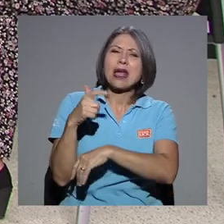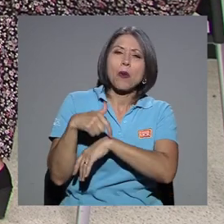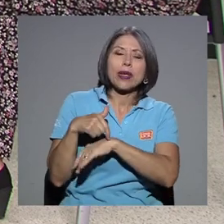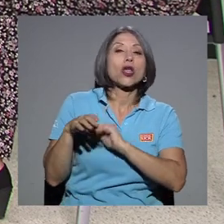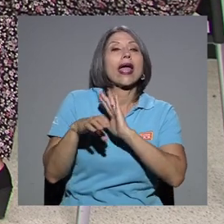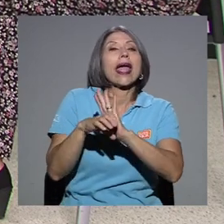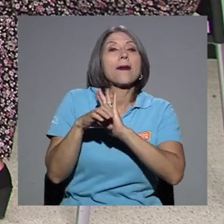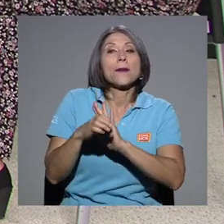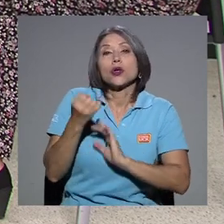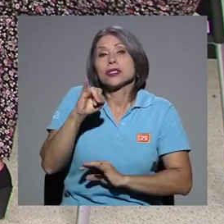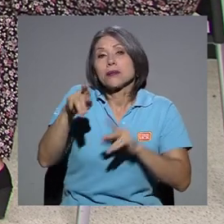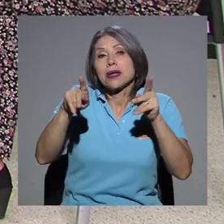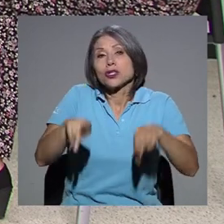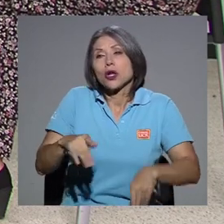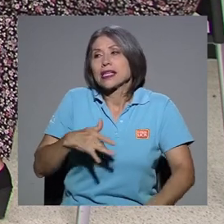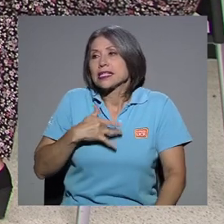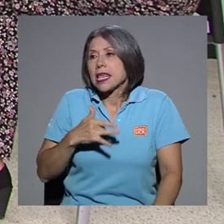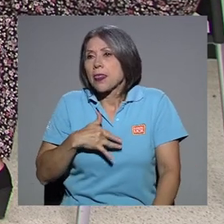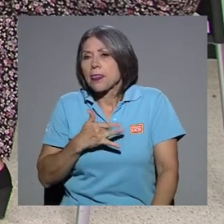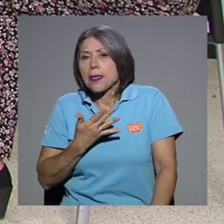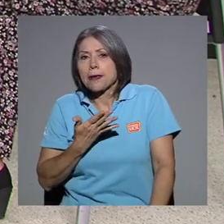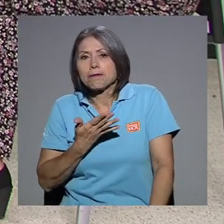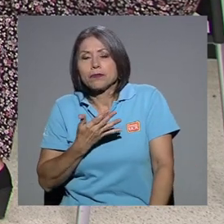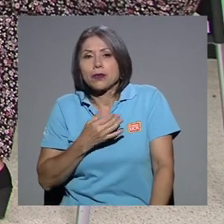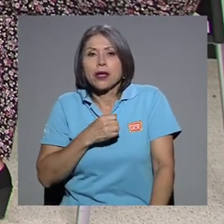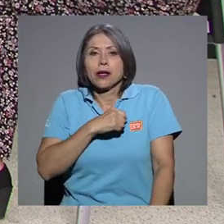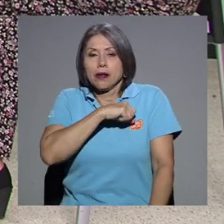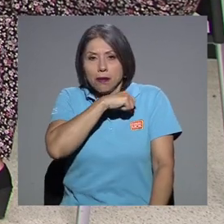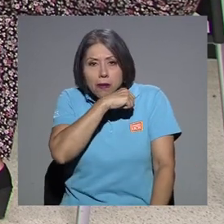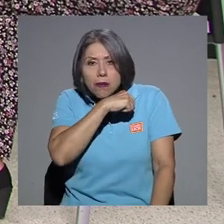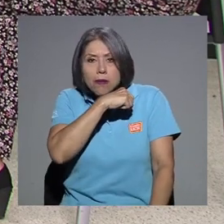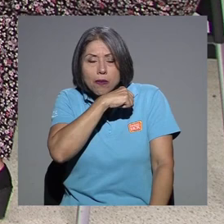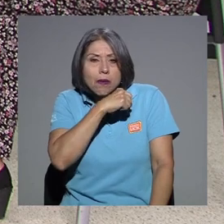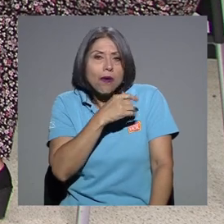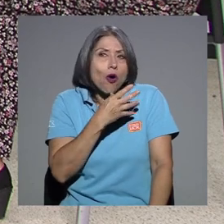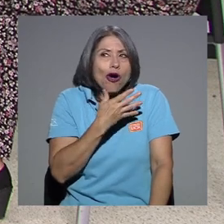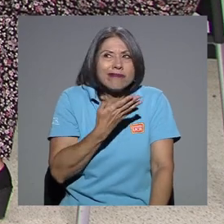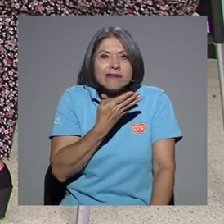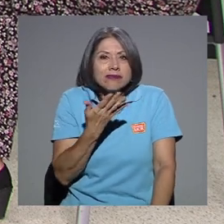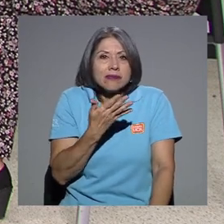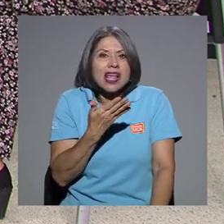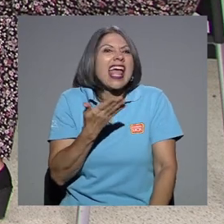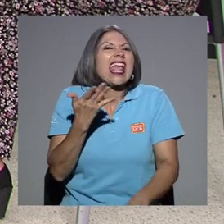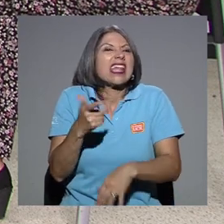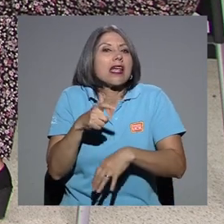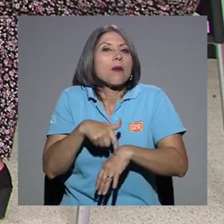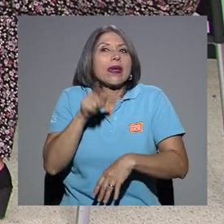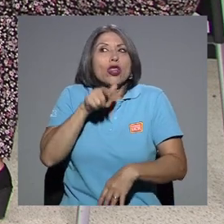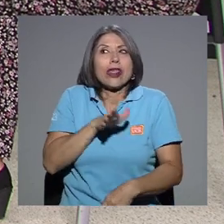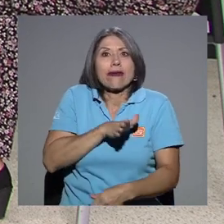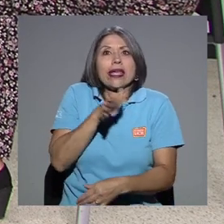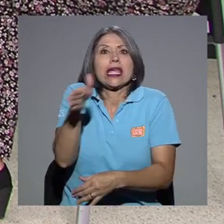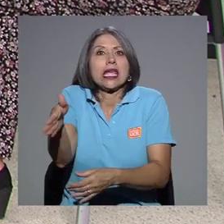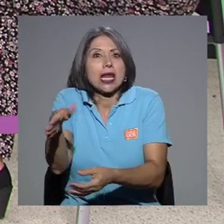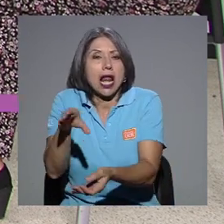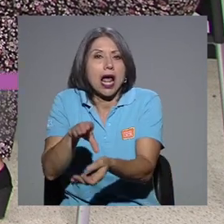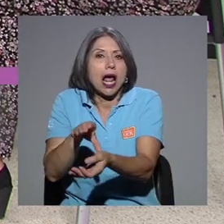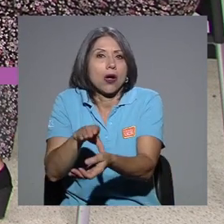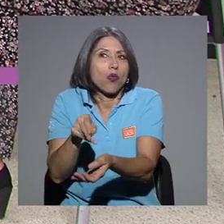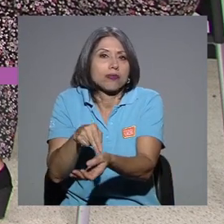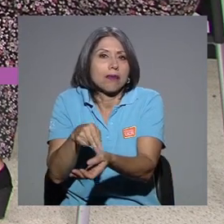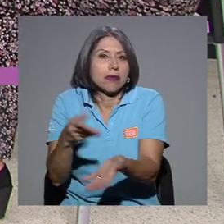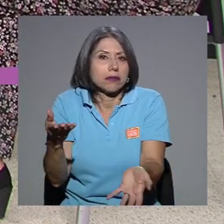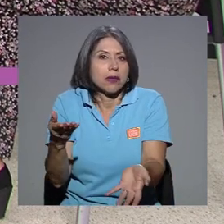persona siente, bueno, que tiene que tos, en qué momento ir al centro médico. Porque, a ver, tampoco podemos ni